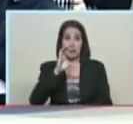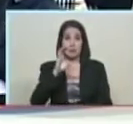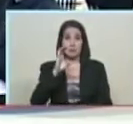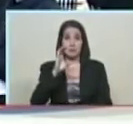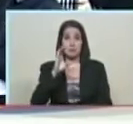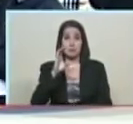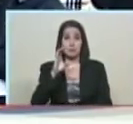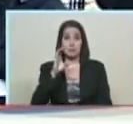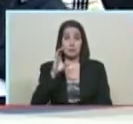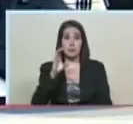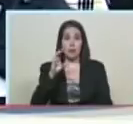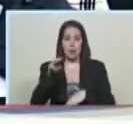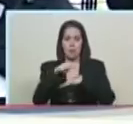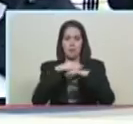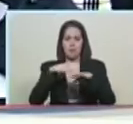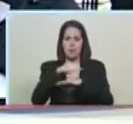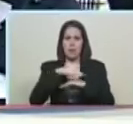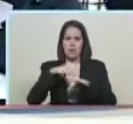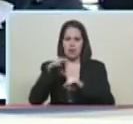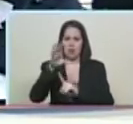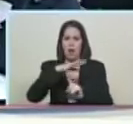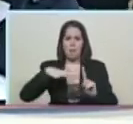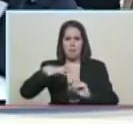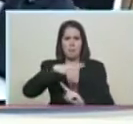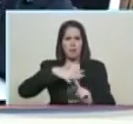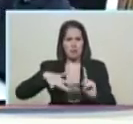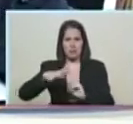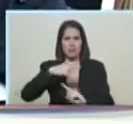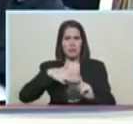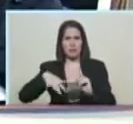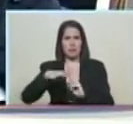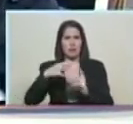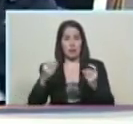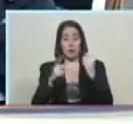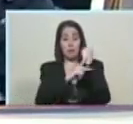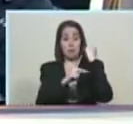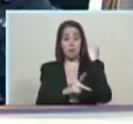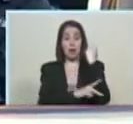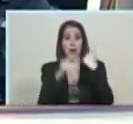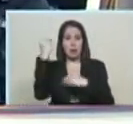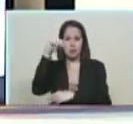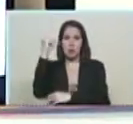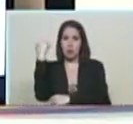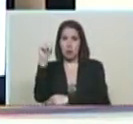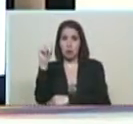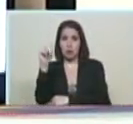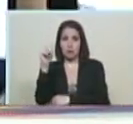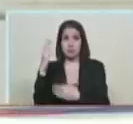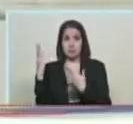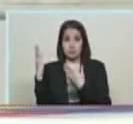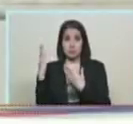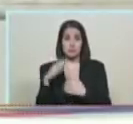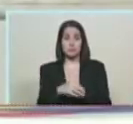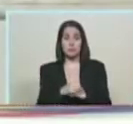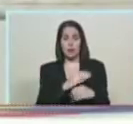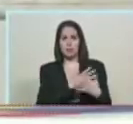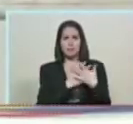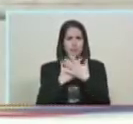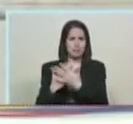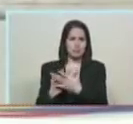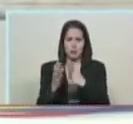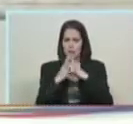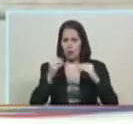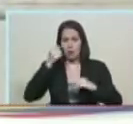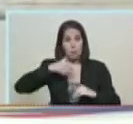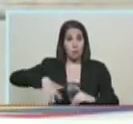el ministro de ecosocialismo, compañero. Bueno, parques nacionales, a nivel nacional, a la disposición del